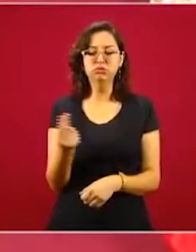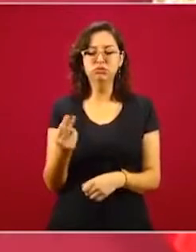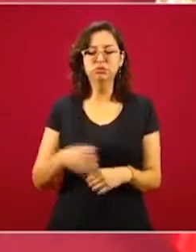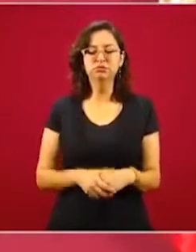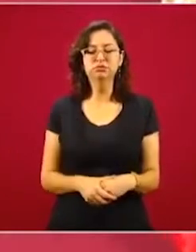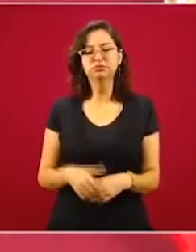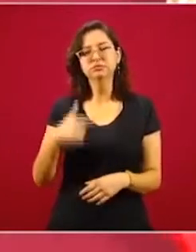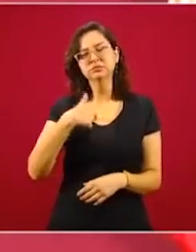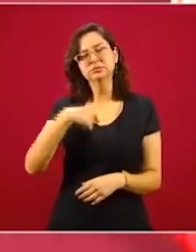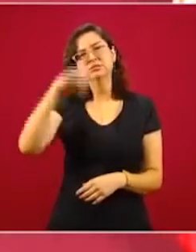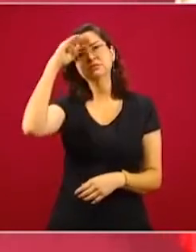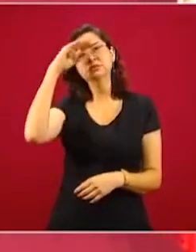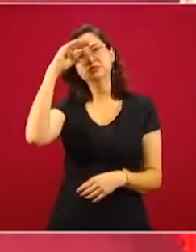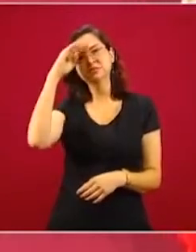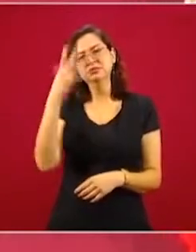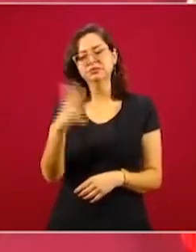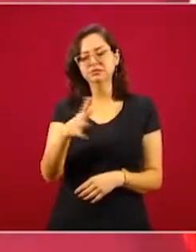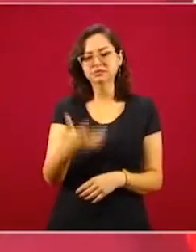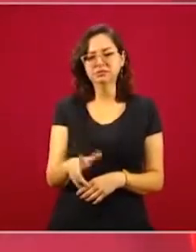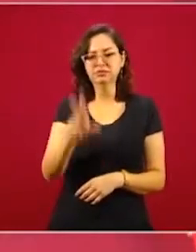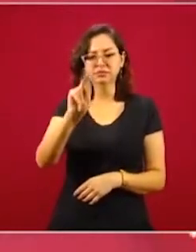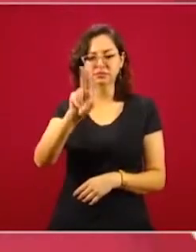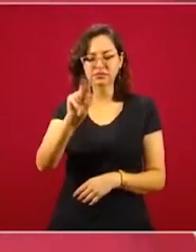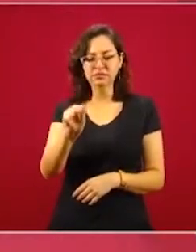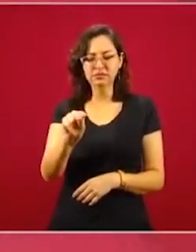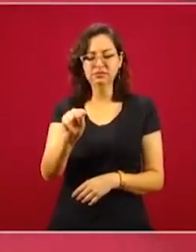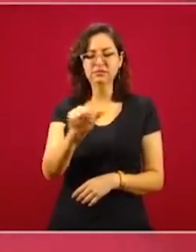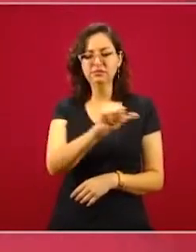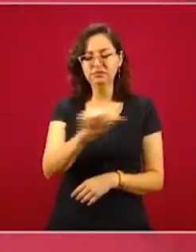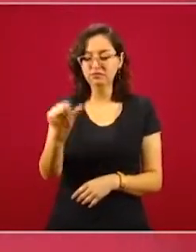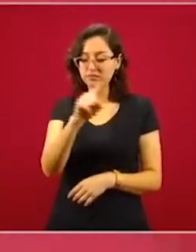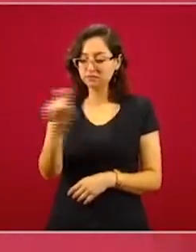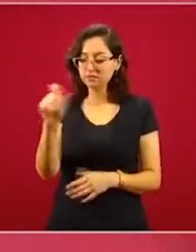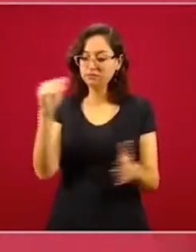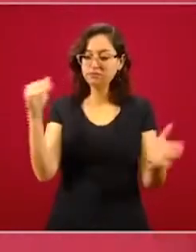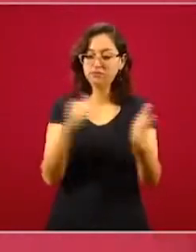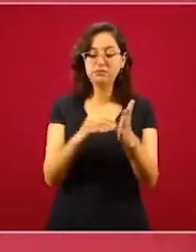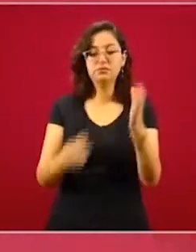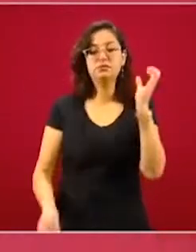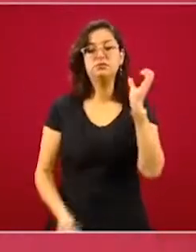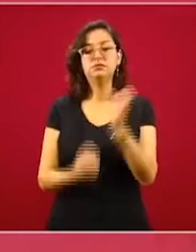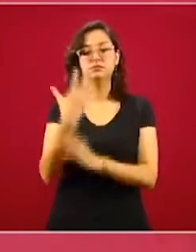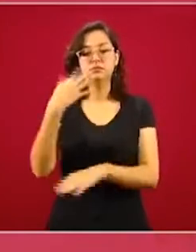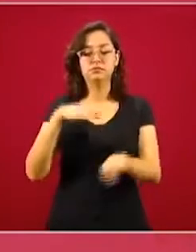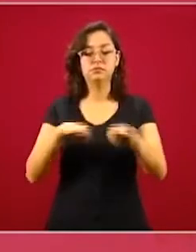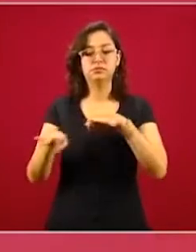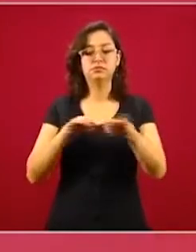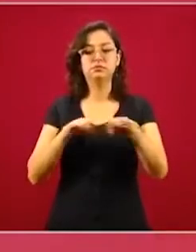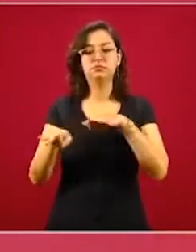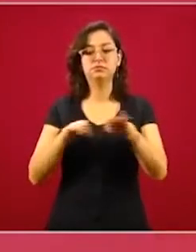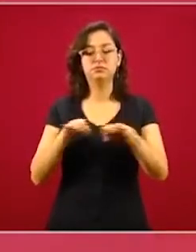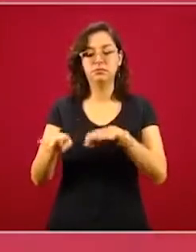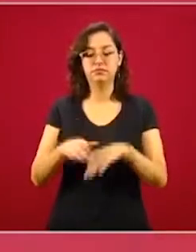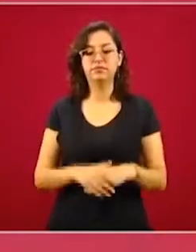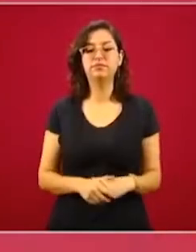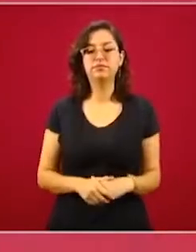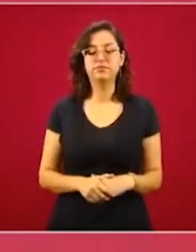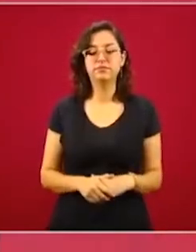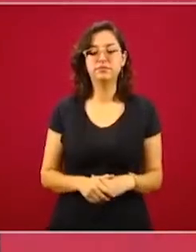calculamos de 80 a 100 mil nuevos empleos con esta obra